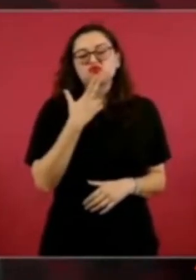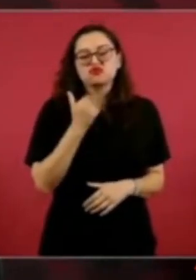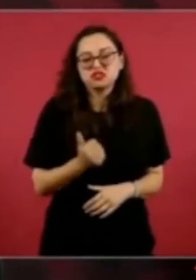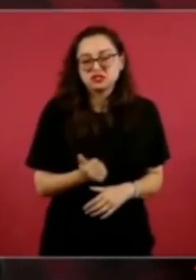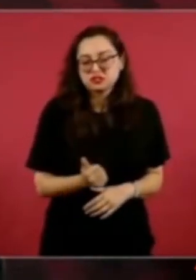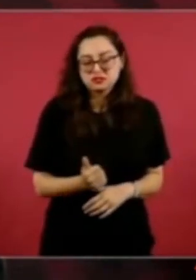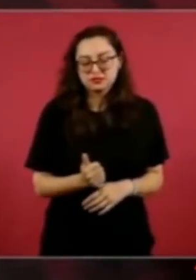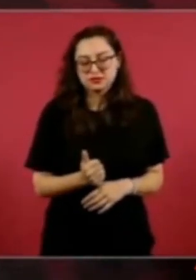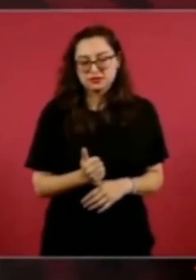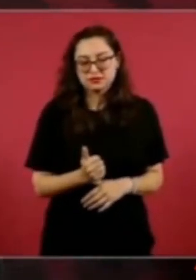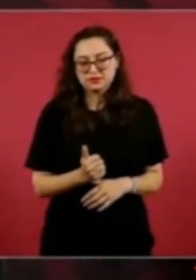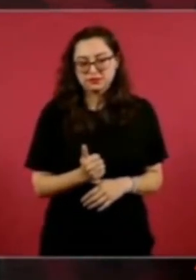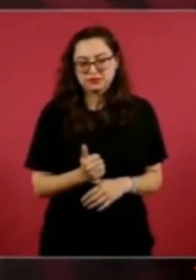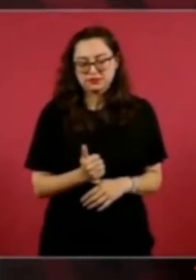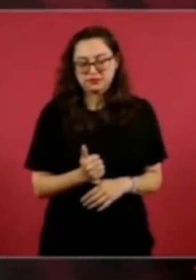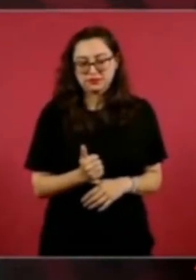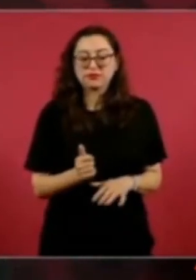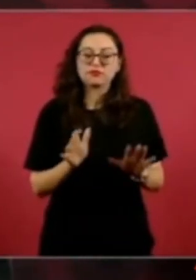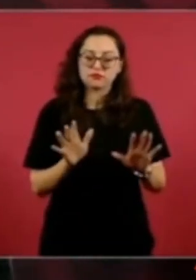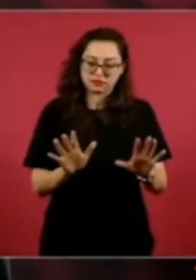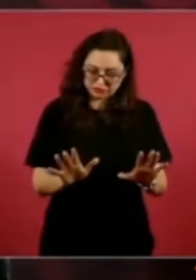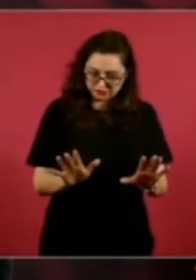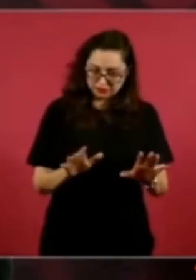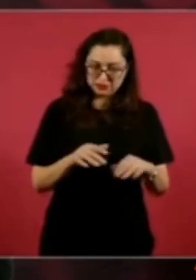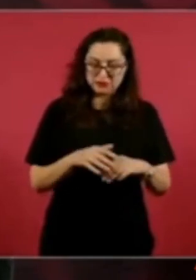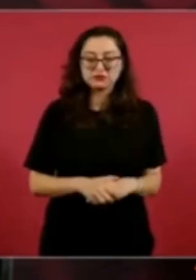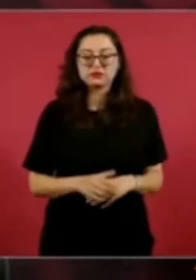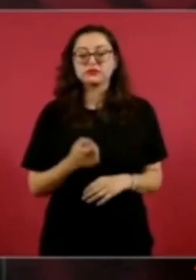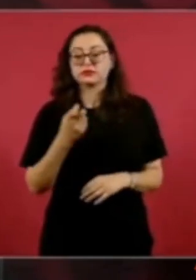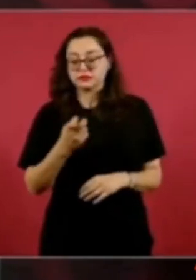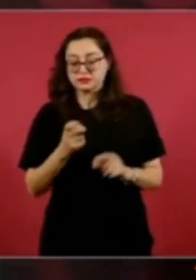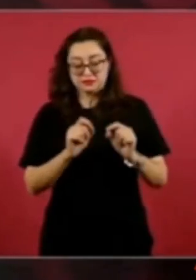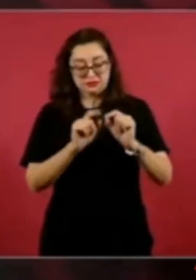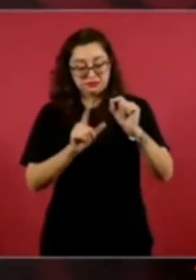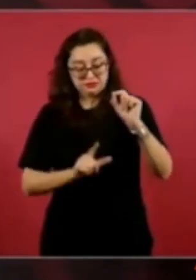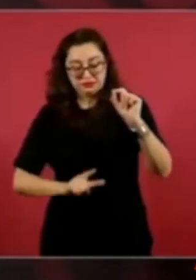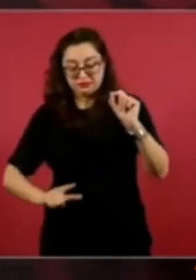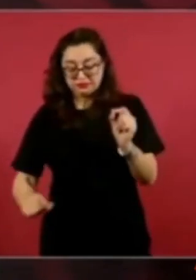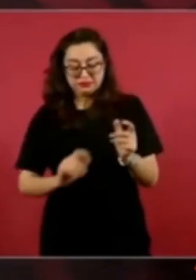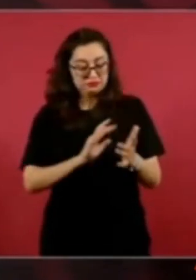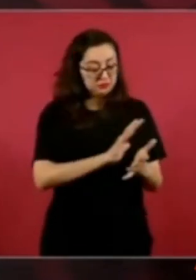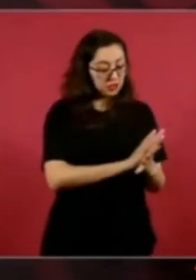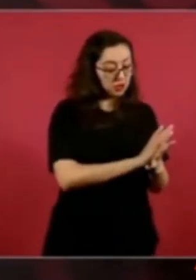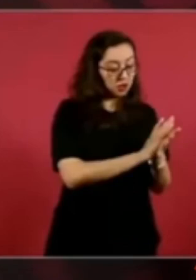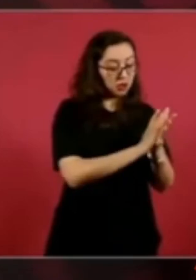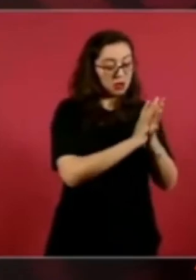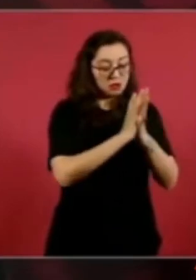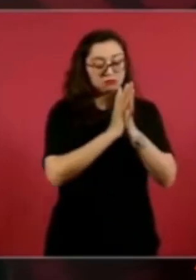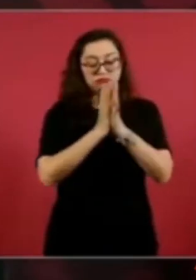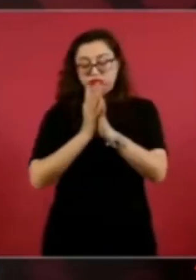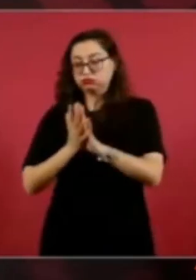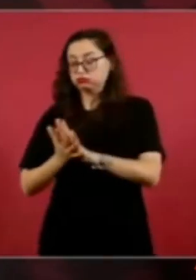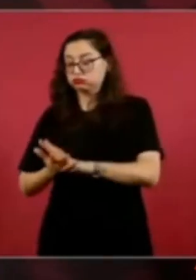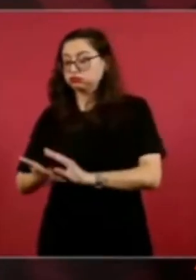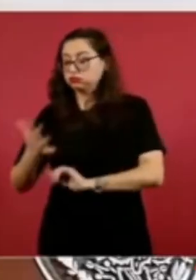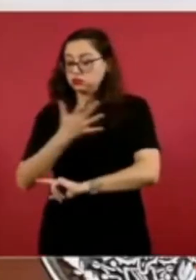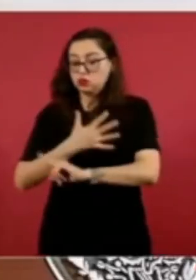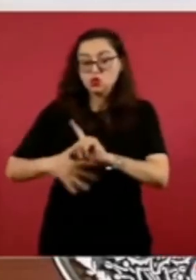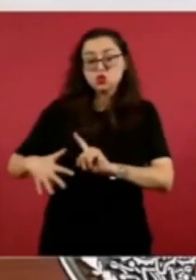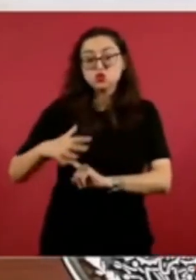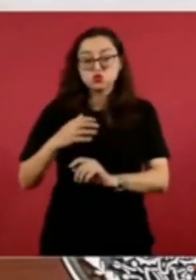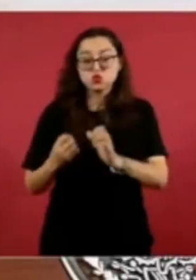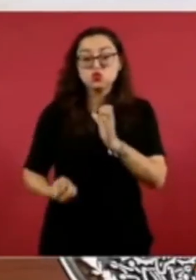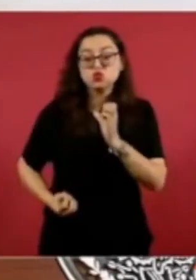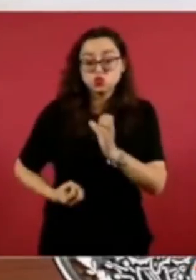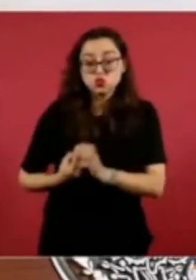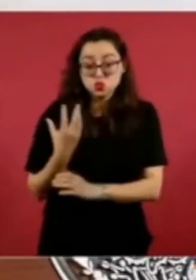Y en ese marco de cambios, con esta nueva circunstancia, pues yo les